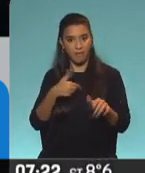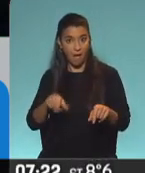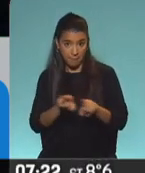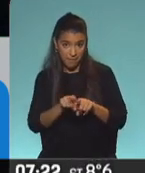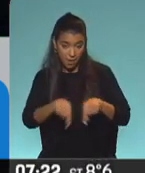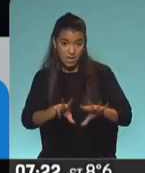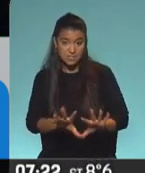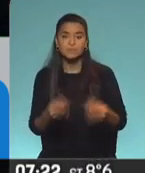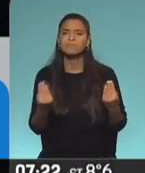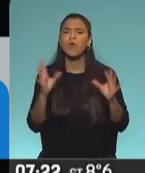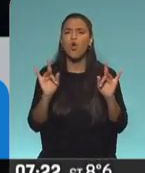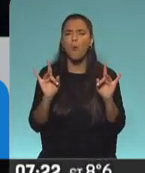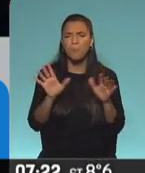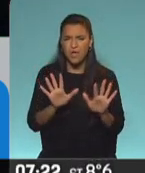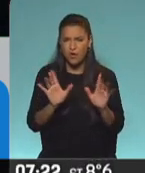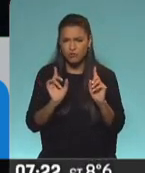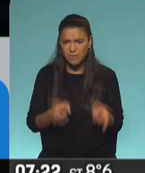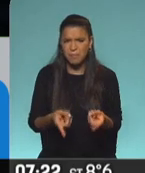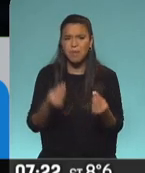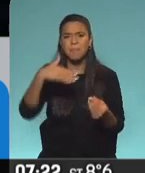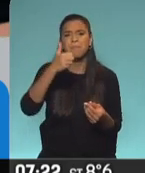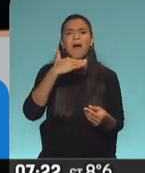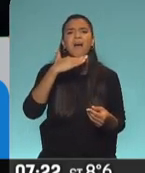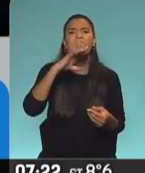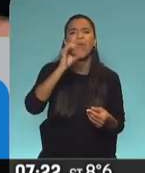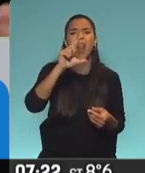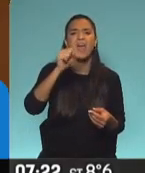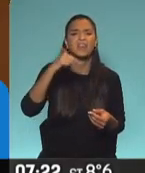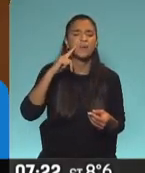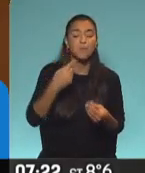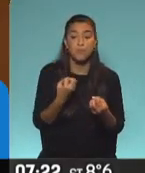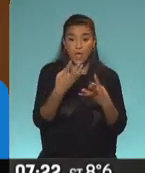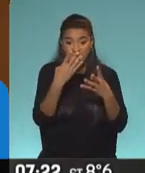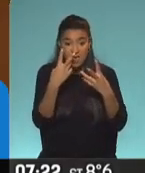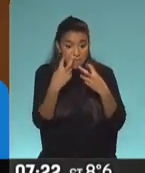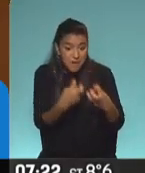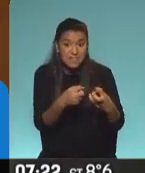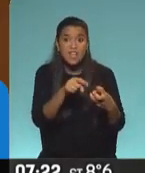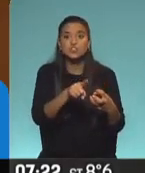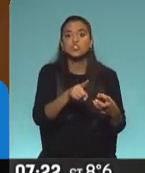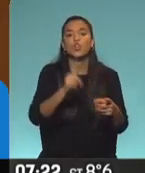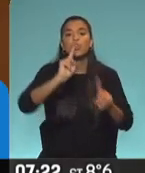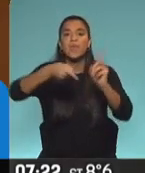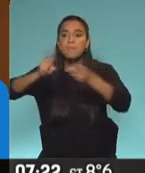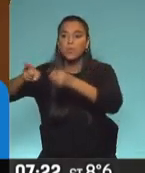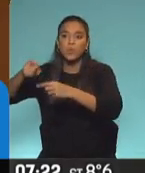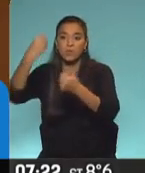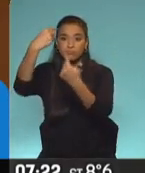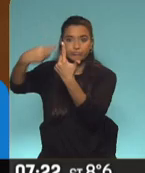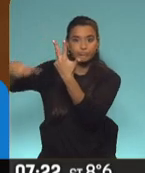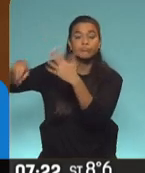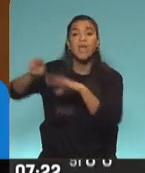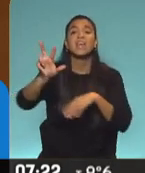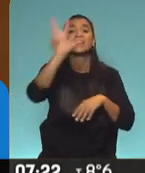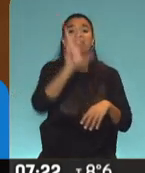pasó. ¿Por qué es complejo el escenario también para Silvia Magdalani? Porque de las indagatorias del resto de los imputados surgen tres cosas que ya están